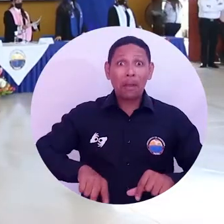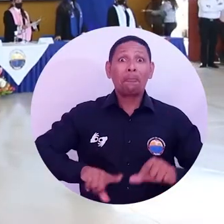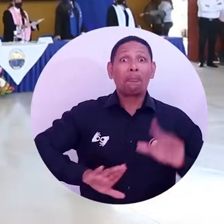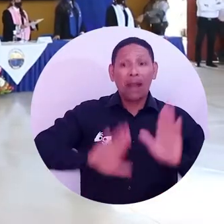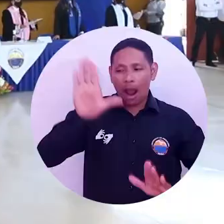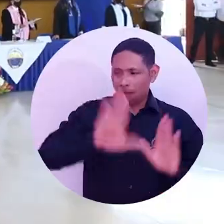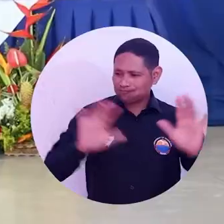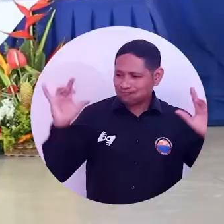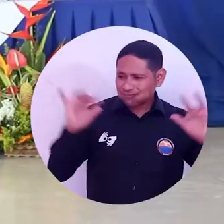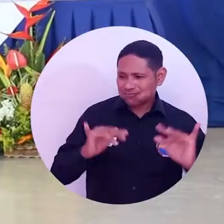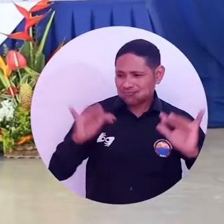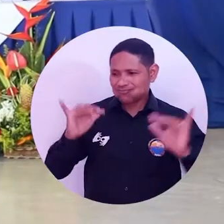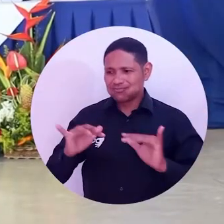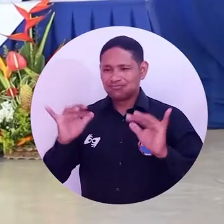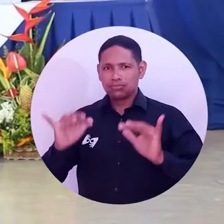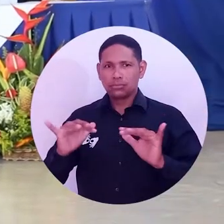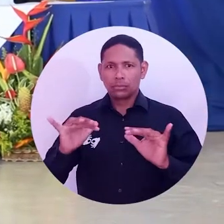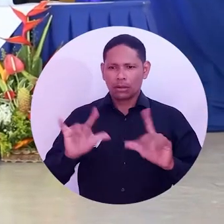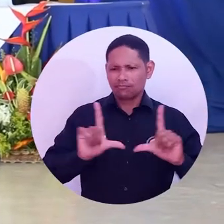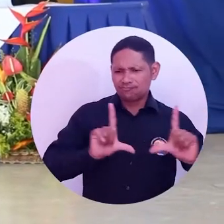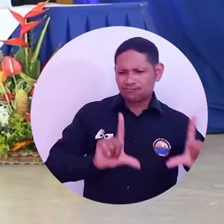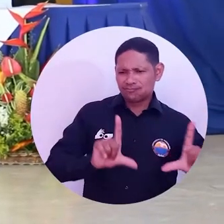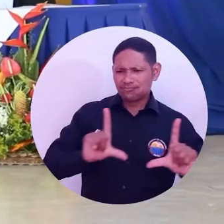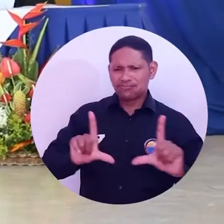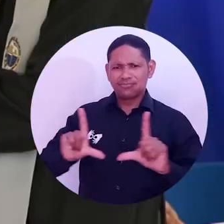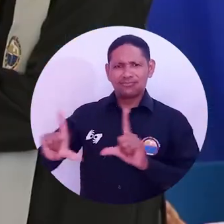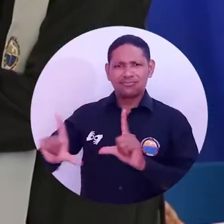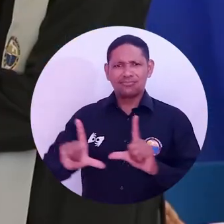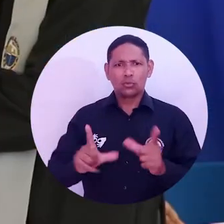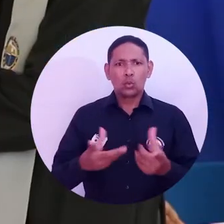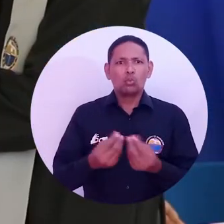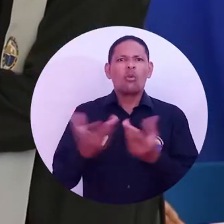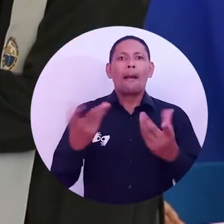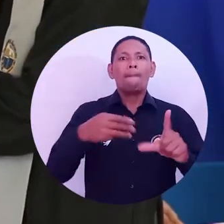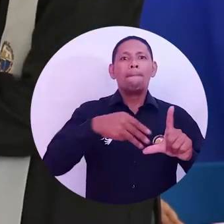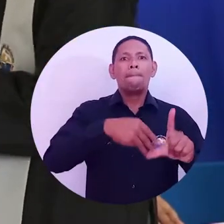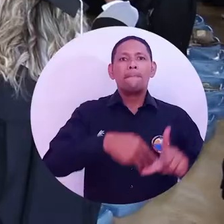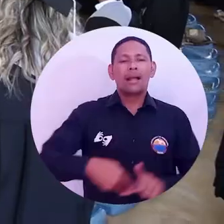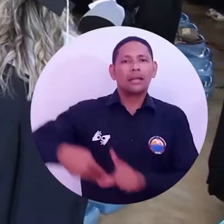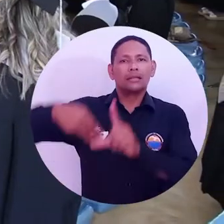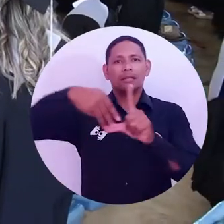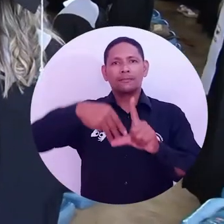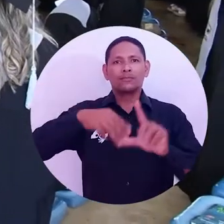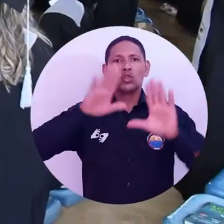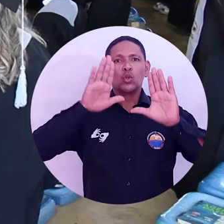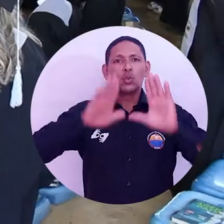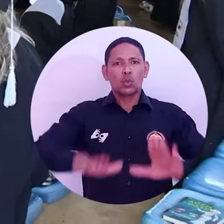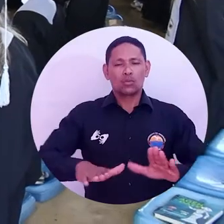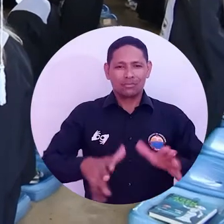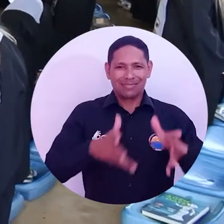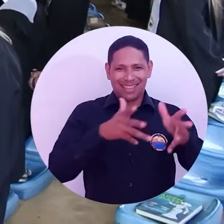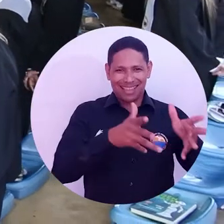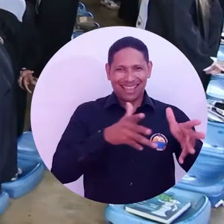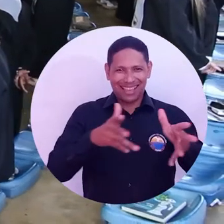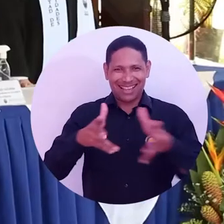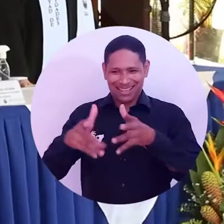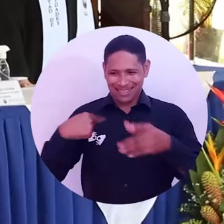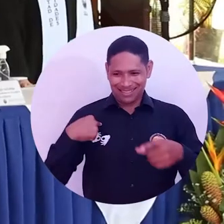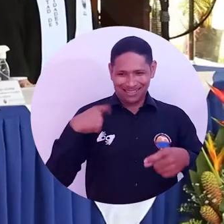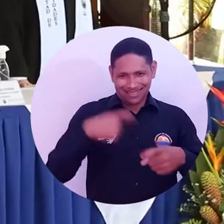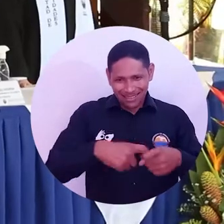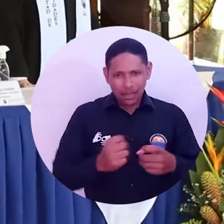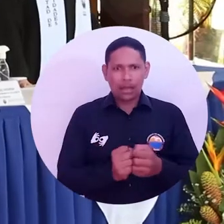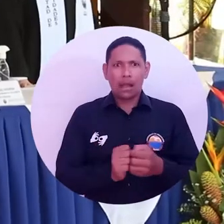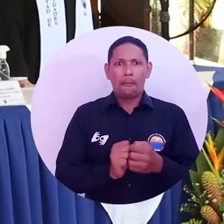ceremonias de graduación, destacándose la titulación de las primeras cohortes de las maestrías en enseñanza del lenguaje y la lengua castellana, en